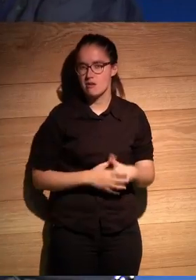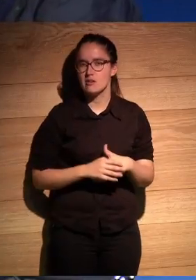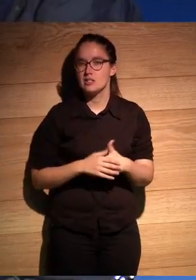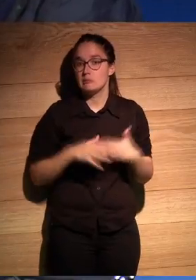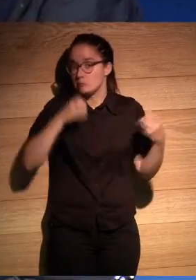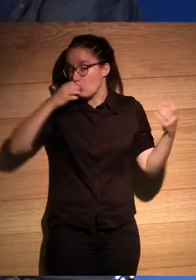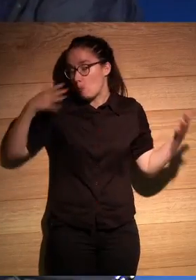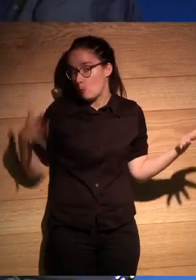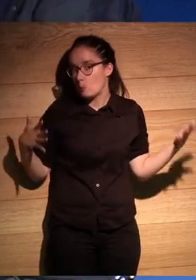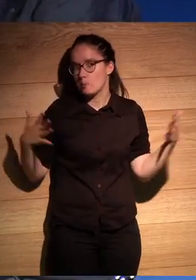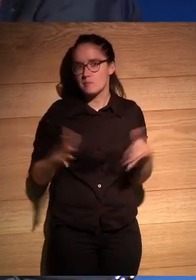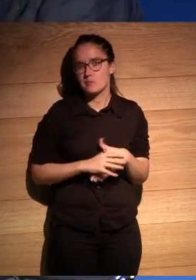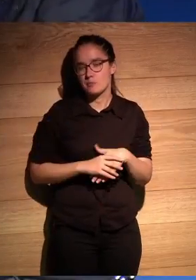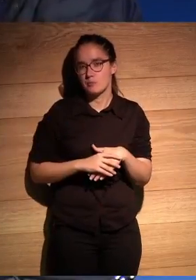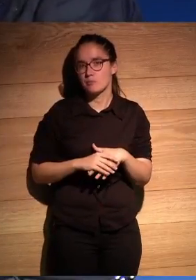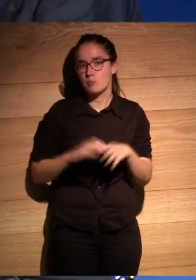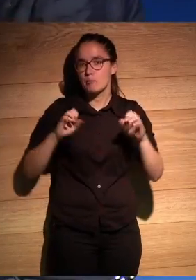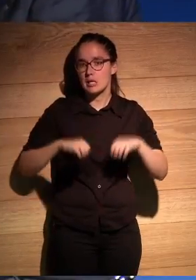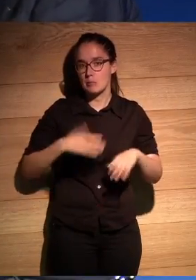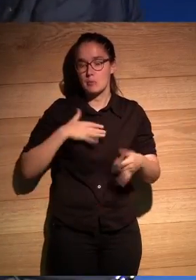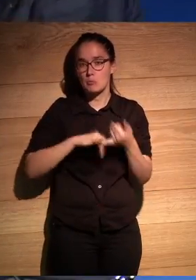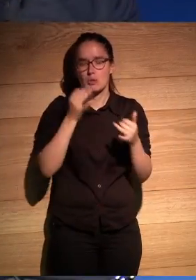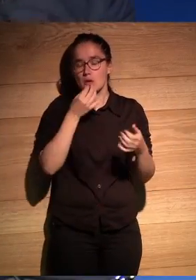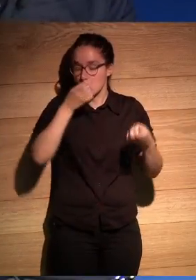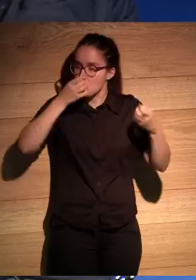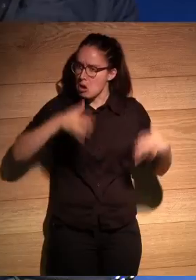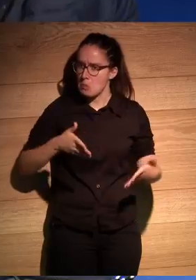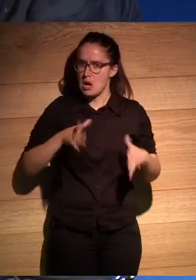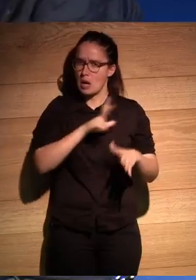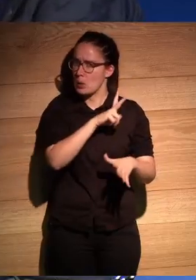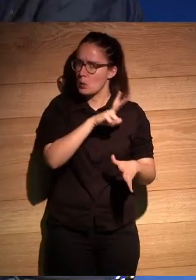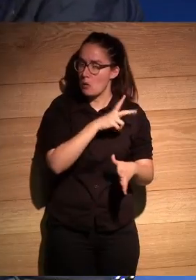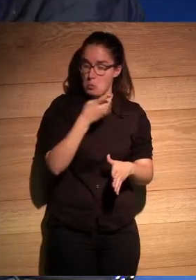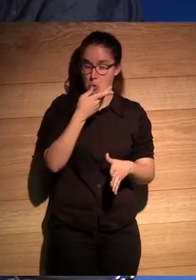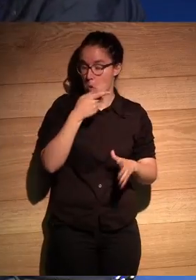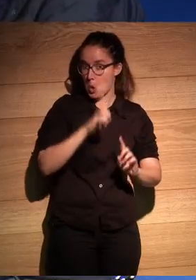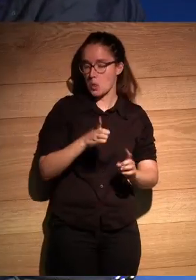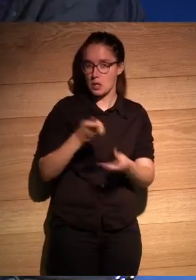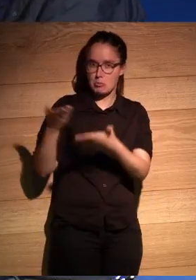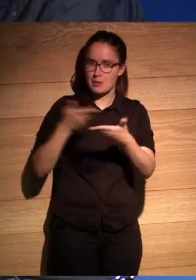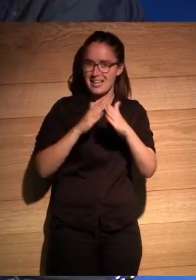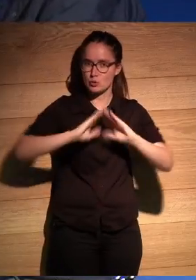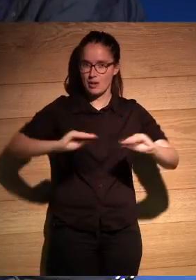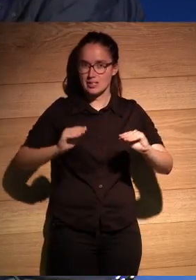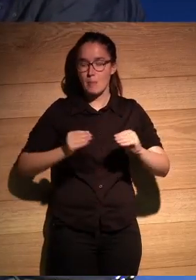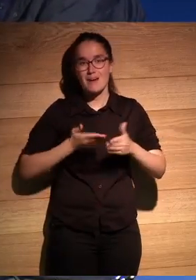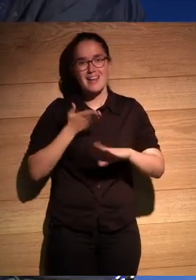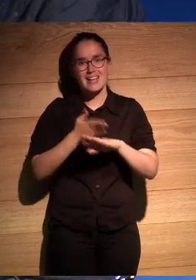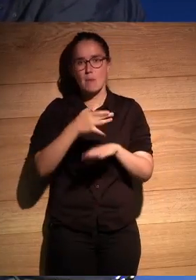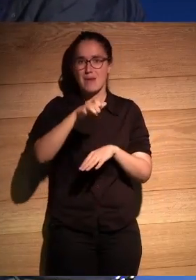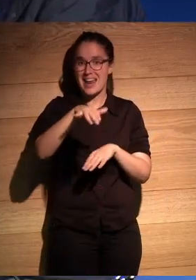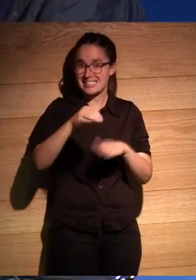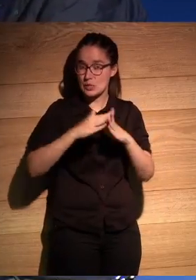y es que bueno me acuerdo dijimos con Ana mi mujer dijimos bueno qué gentil ¿no? apenas nos conoce ya nos invita a la casa y me acuerdo que para ir a Blanes me dio unas